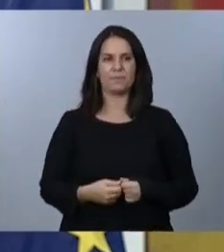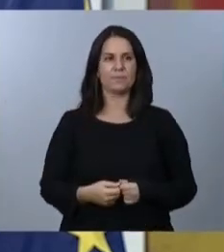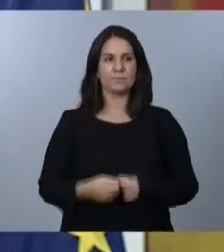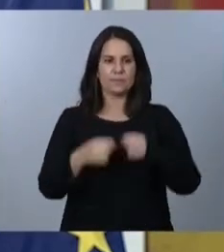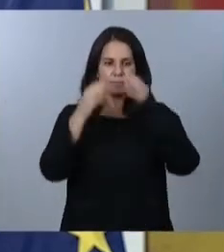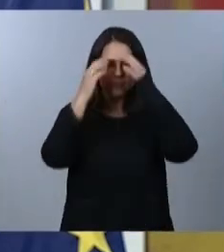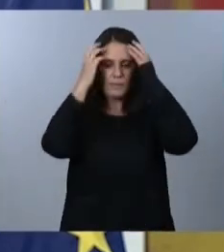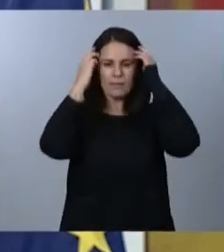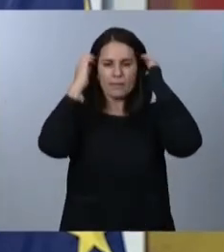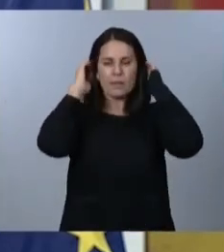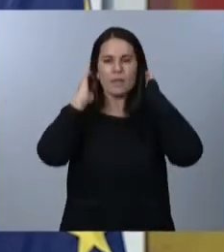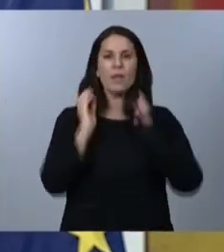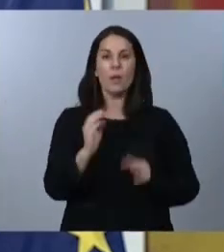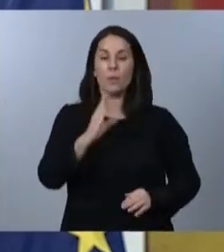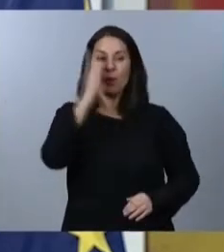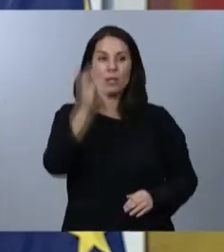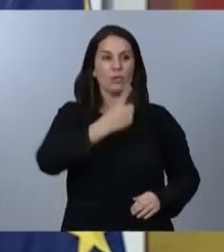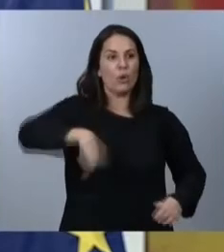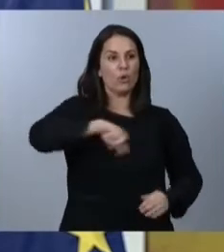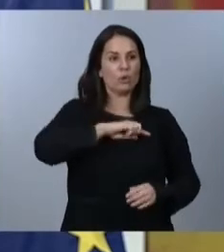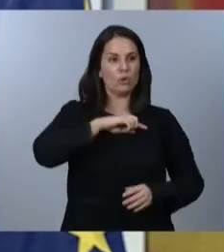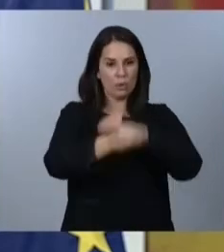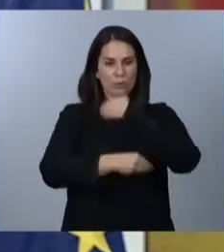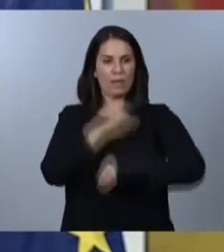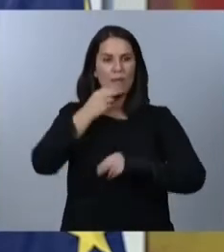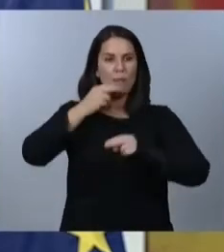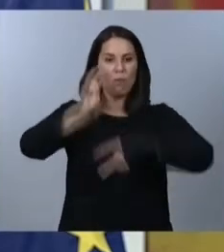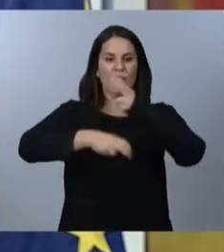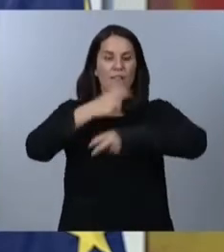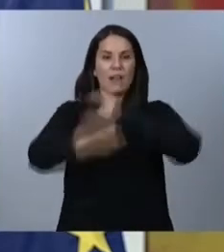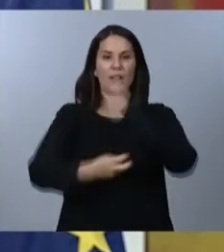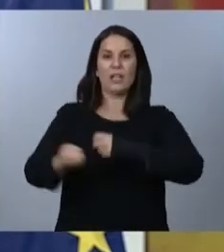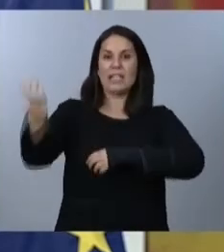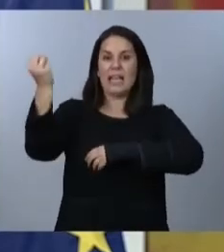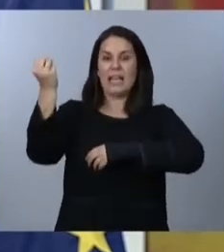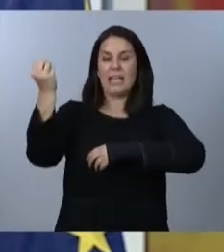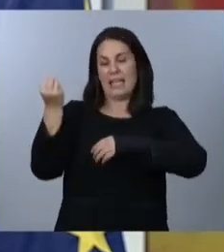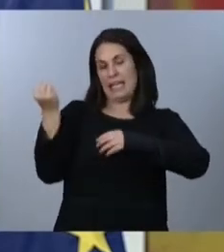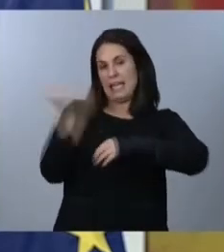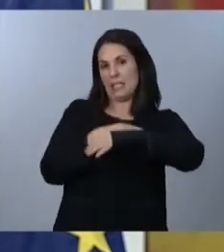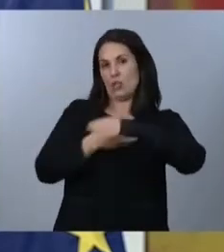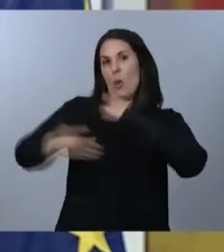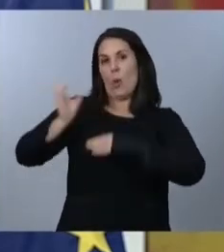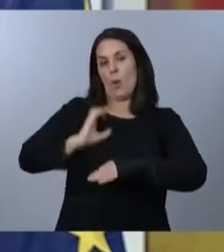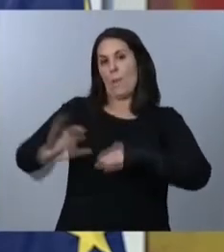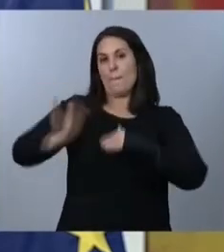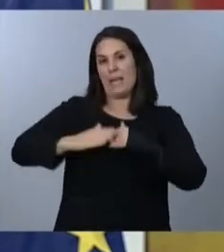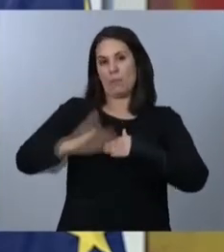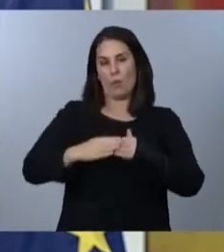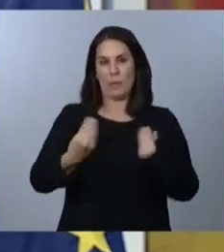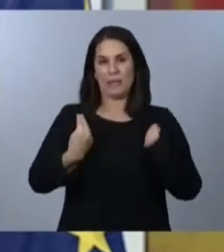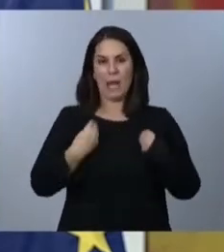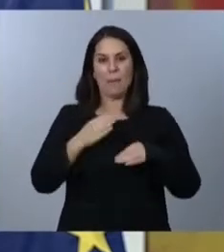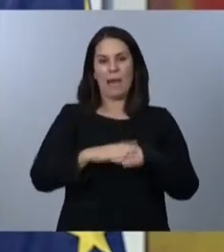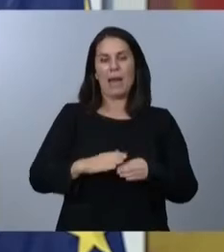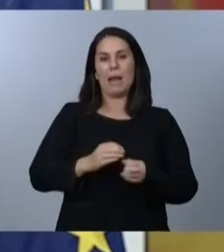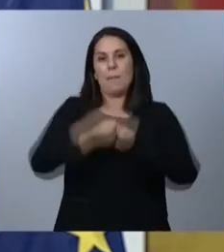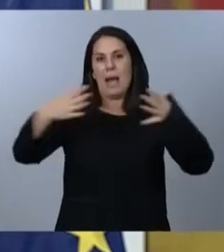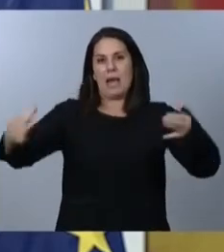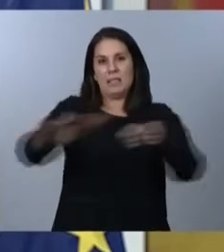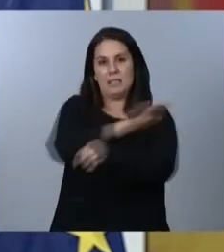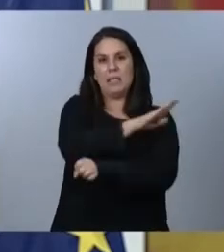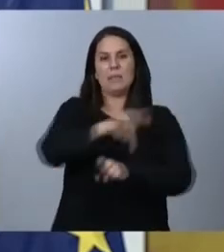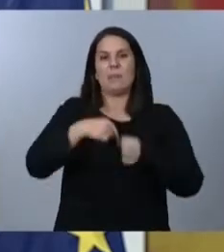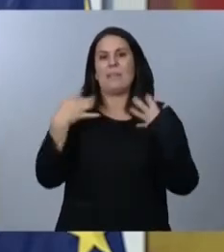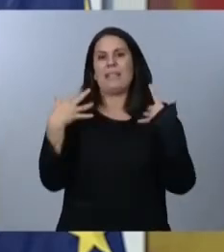vamos a introducir algunas modificaciones en el ingreso mínimo vital en la línea de ampliar su cobertura y agilizar la prestación en concreto.